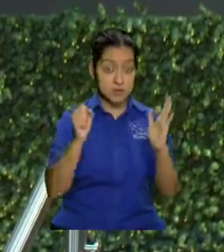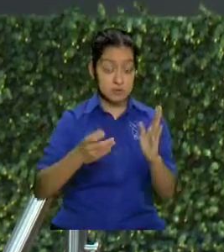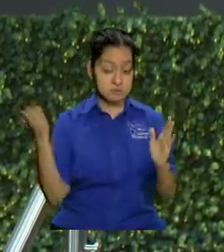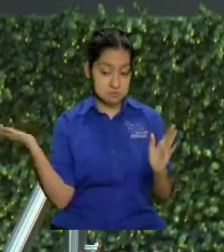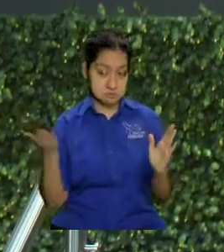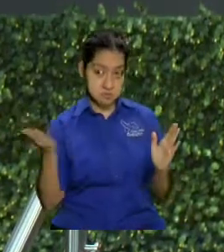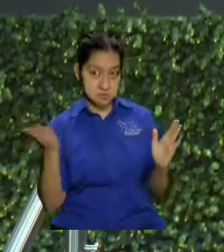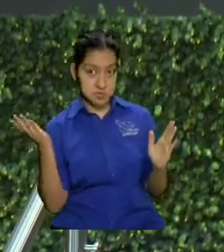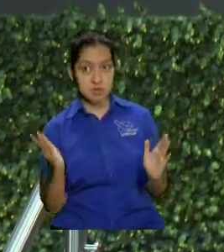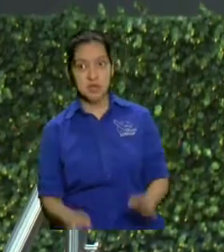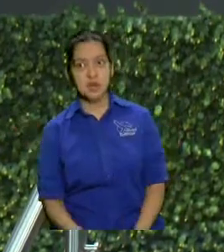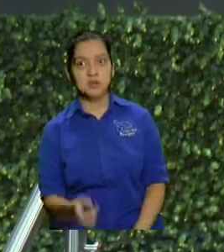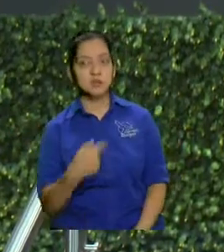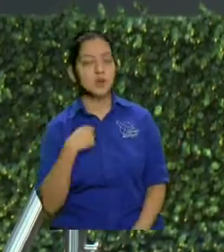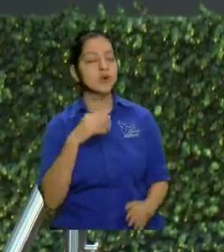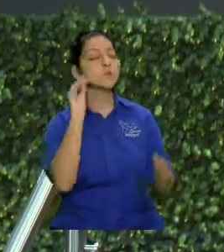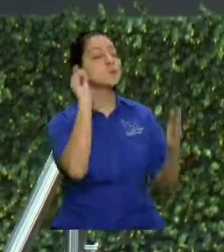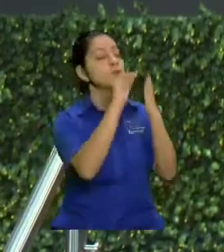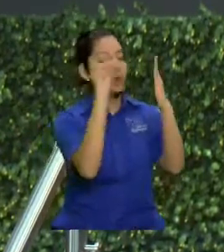yo pasaba besando el chicote